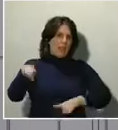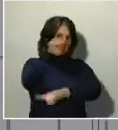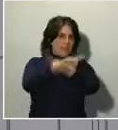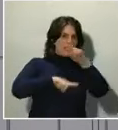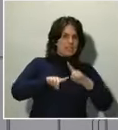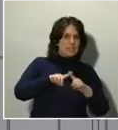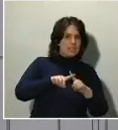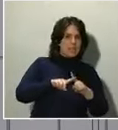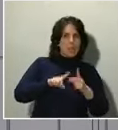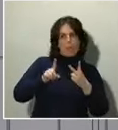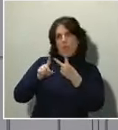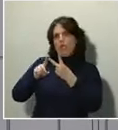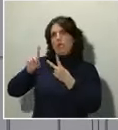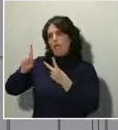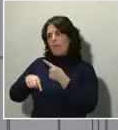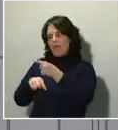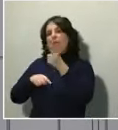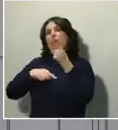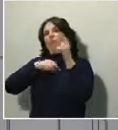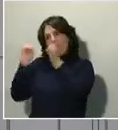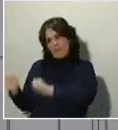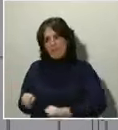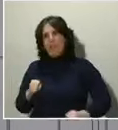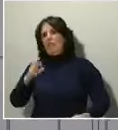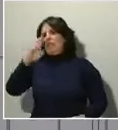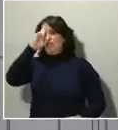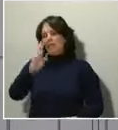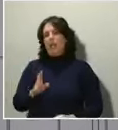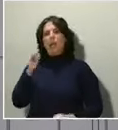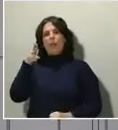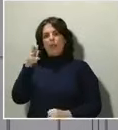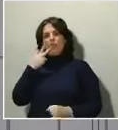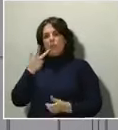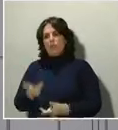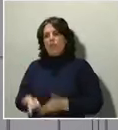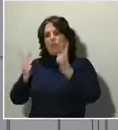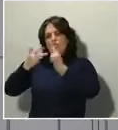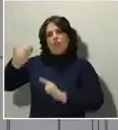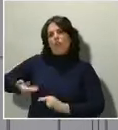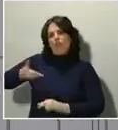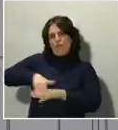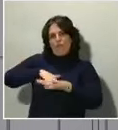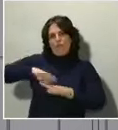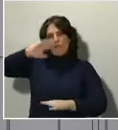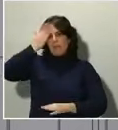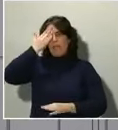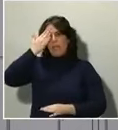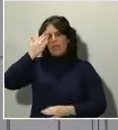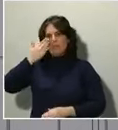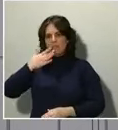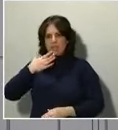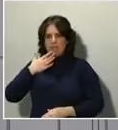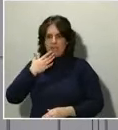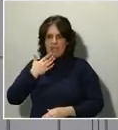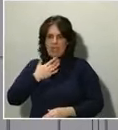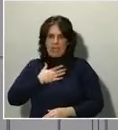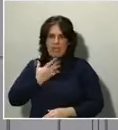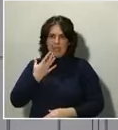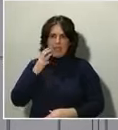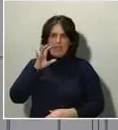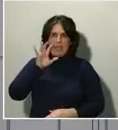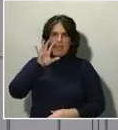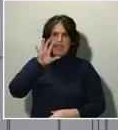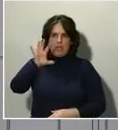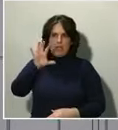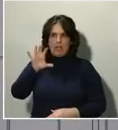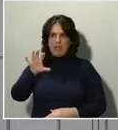y respetar los derechos y las libertades fundamentales que, afortunadamente, como nación, nos beneficiamos desde